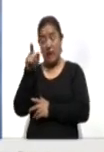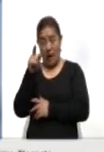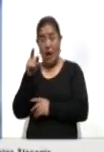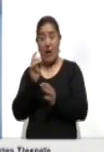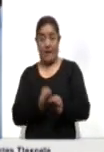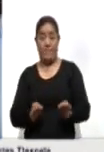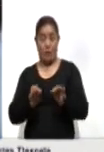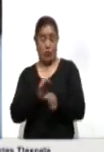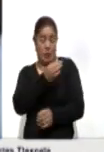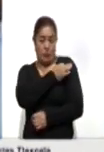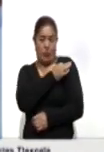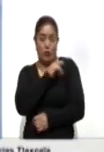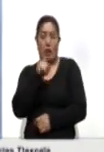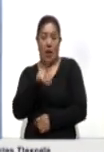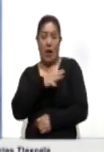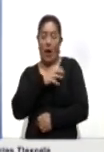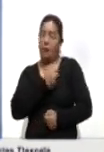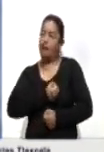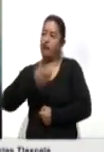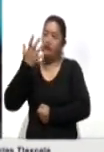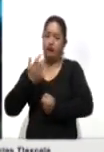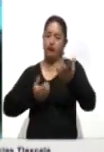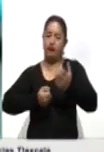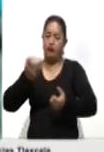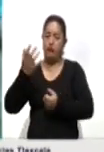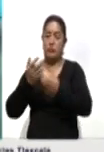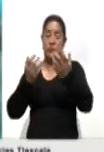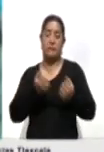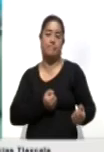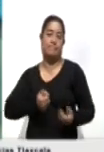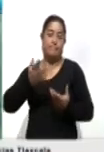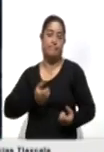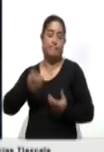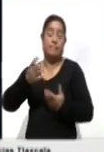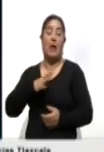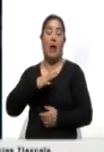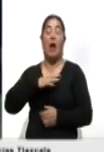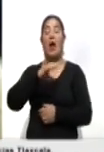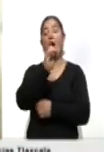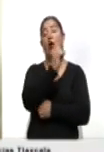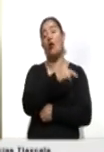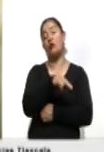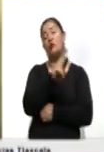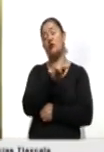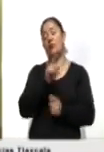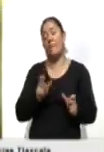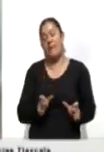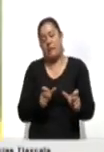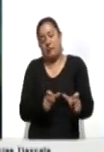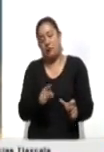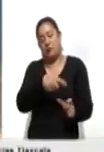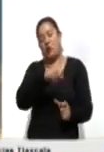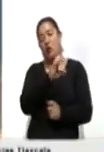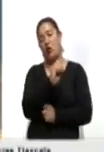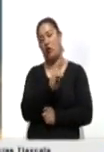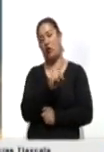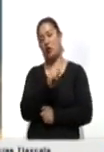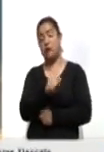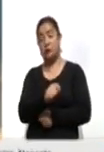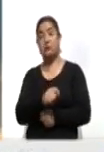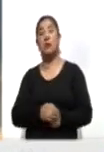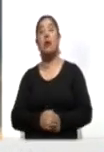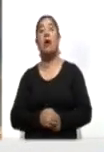de vacunas y un proveedor clave de la iniciativa COVAX, respaldada por la Organización de las Naciones Unidas. El aumento de los